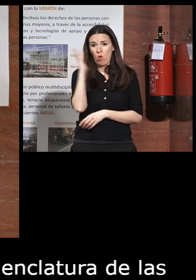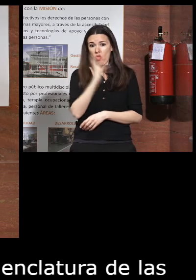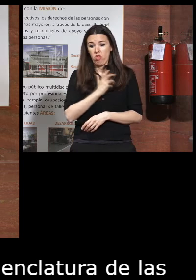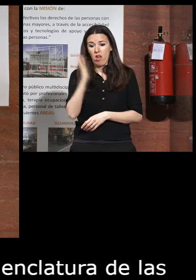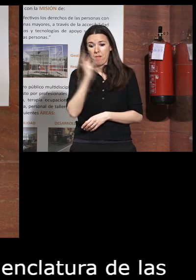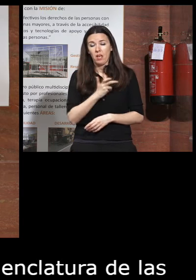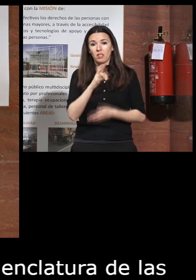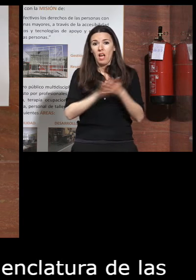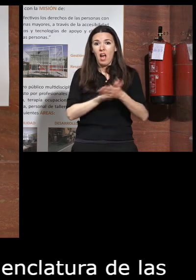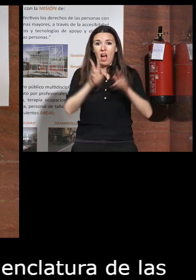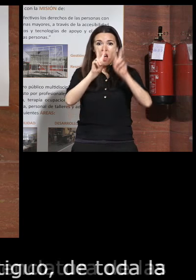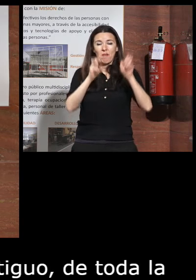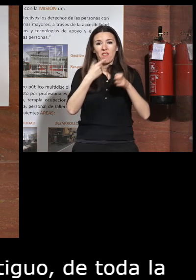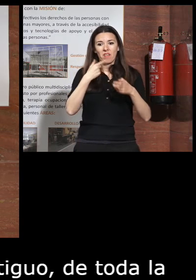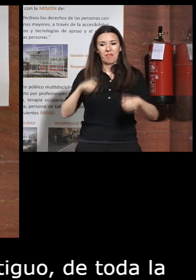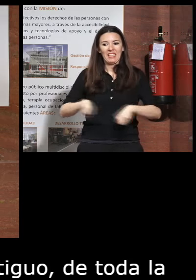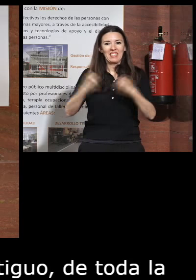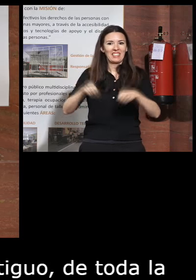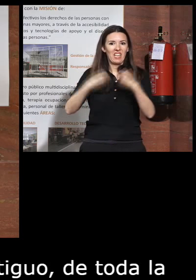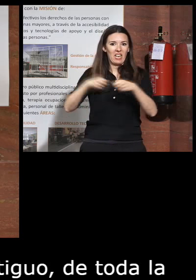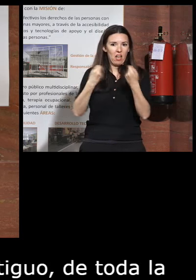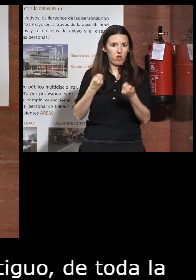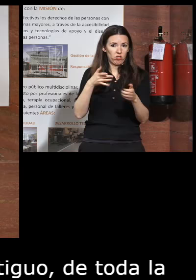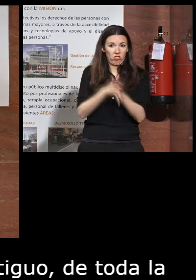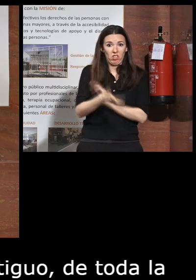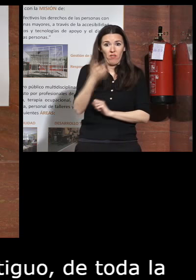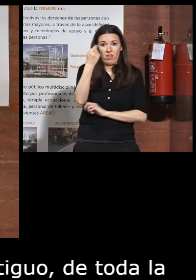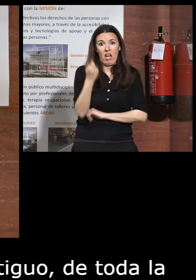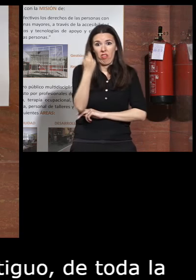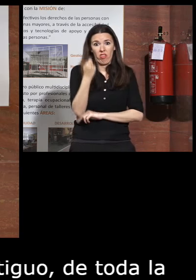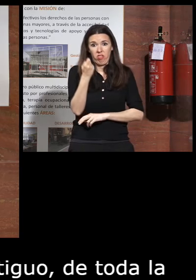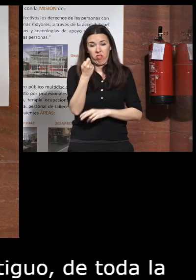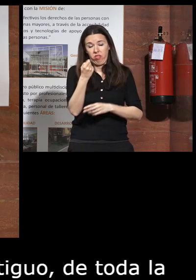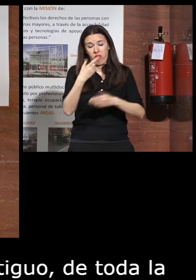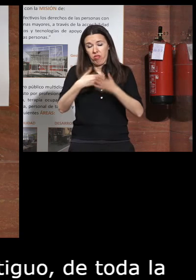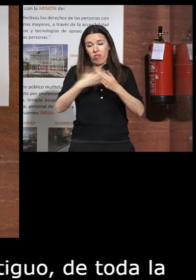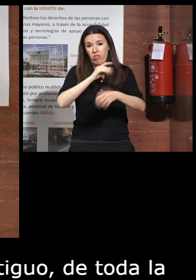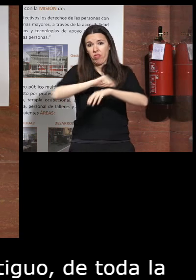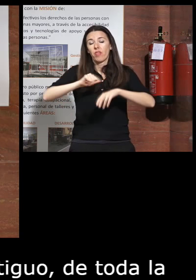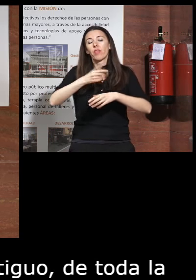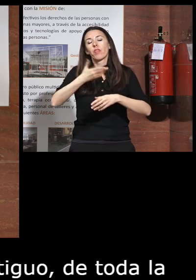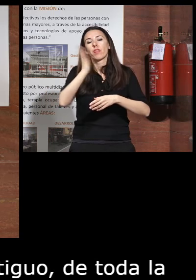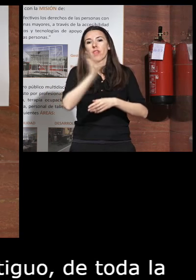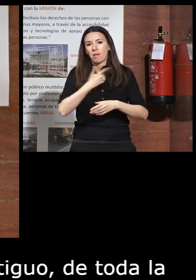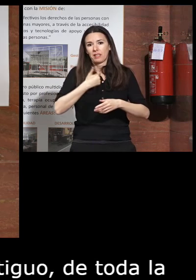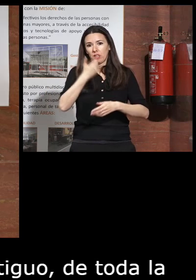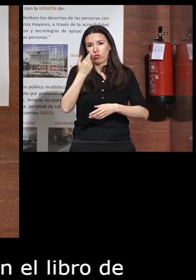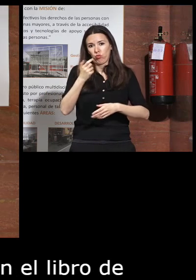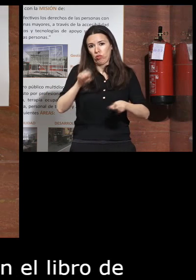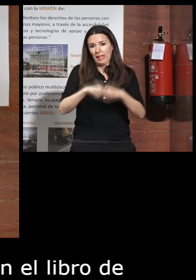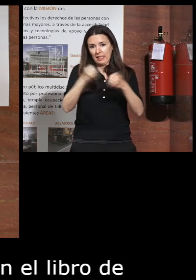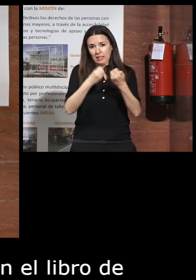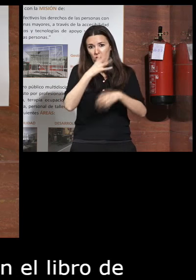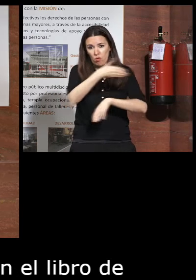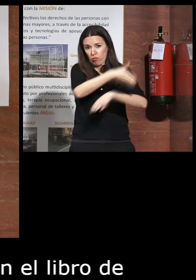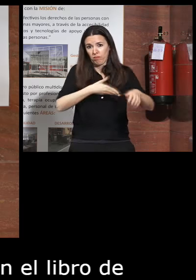llegaba a hablar de escacharrados el propio Cervantes era un escacharrado porque le faltaba una mano y bueno sobre eso ha habido un